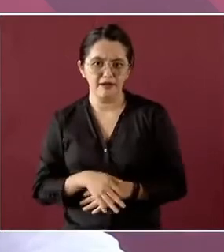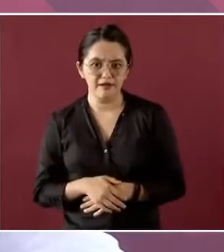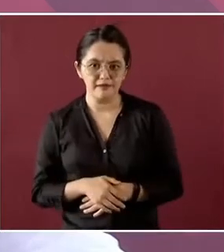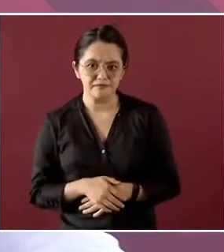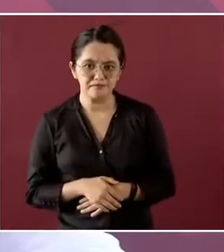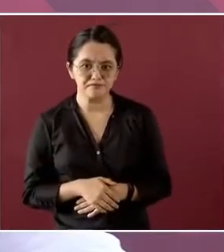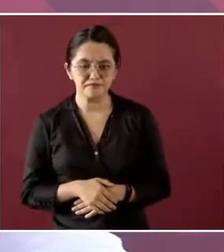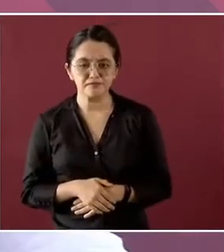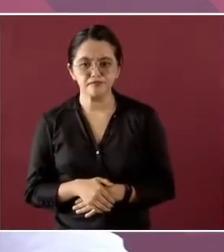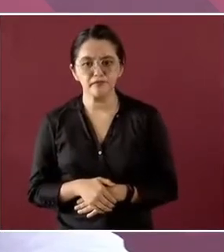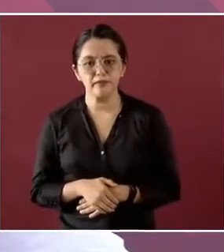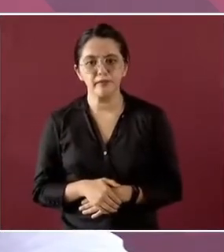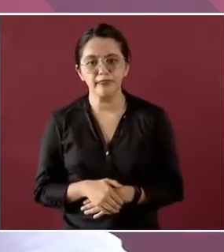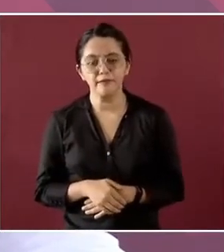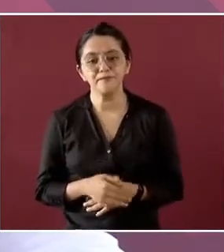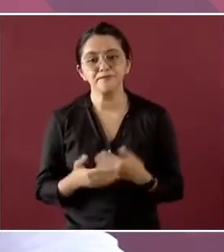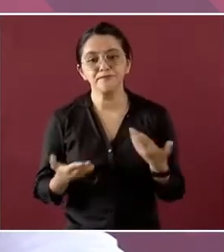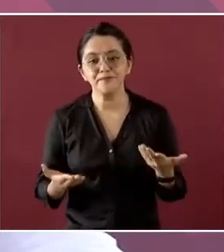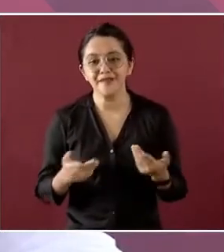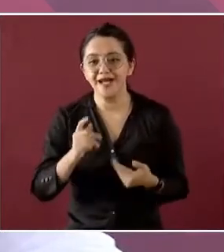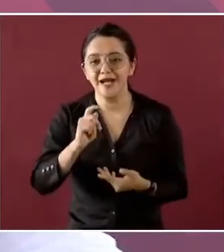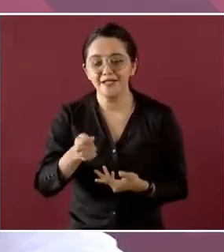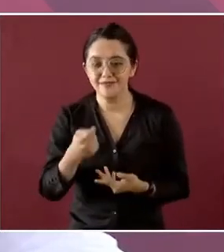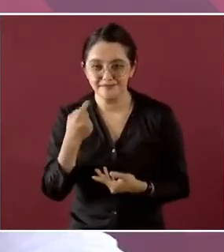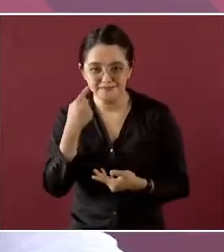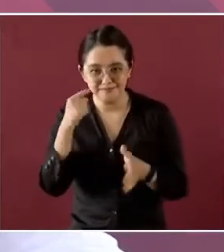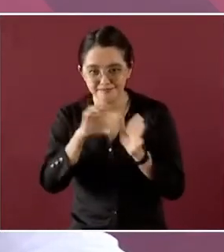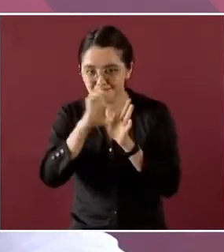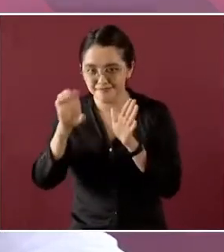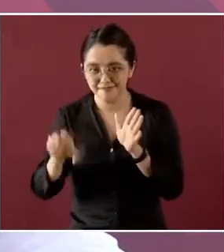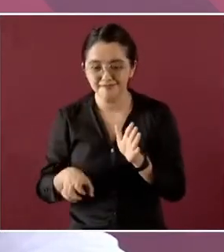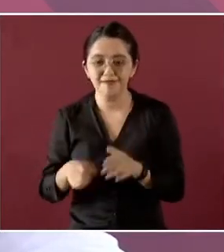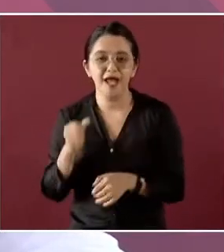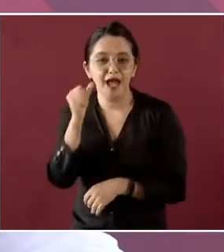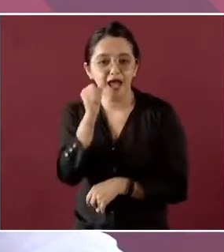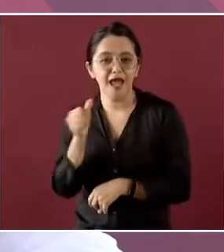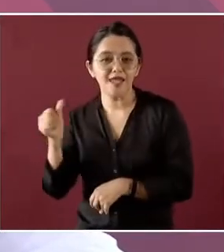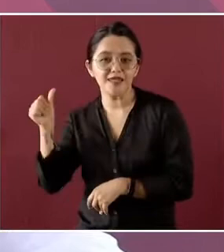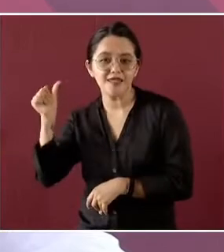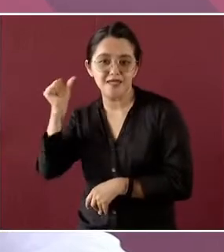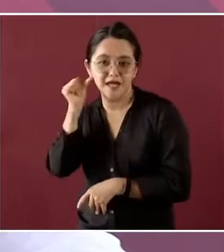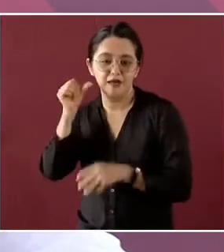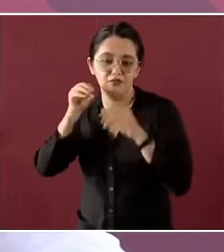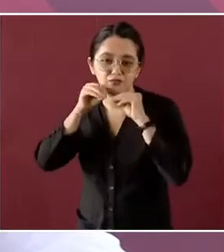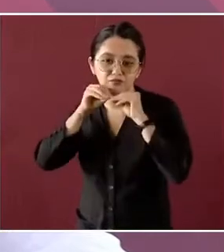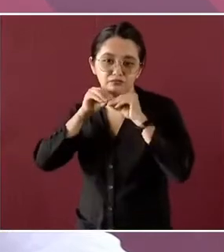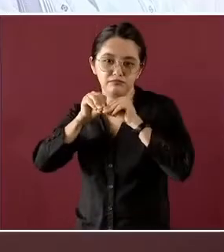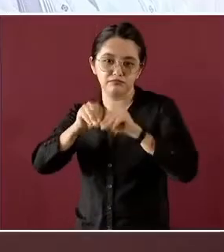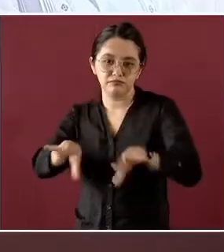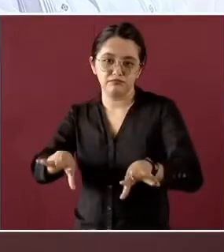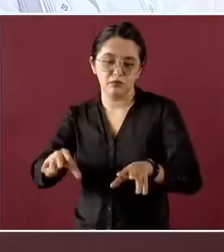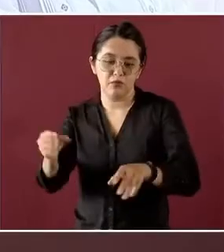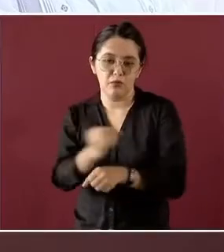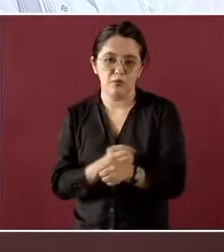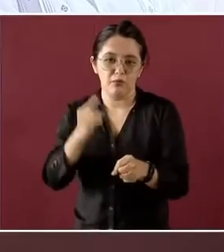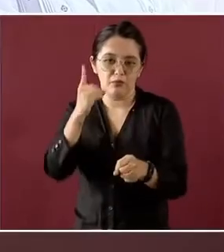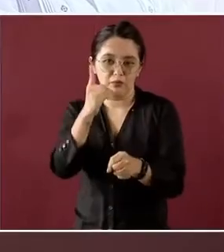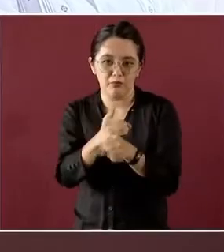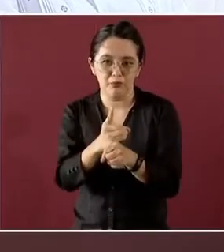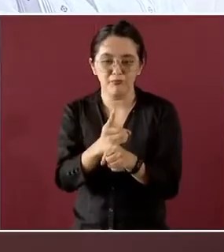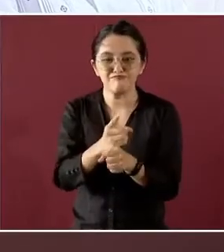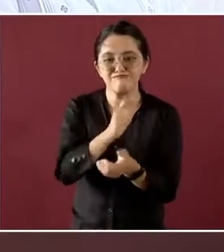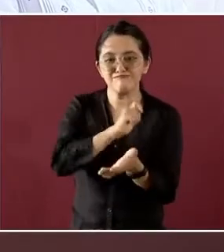ejemplo de ello es el anuncio de inversión que se hizo ayer, el cual generará 2 mil